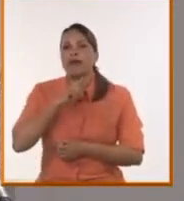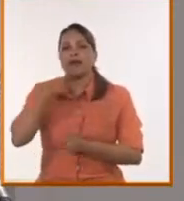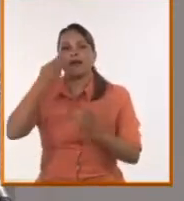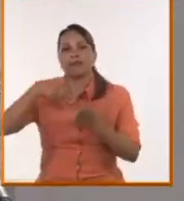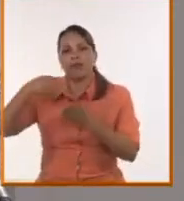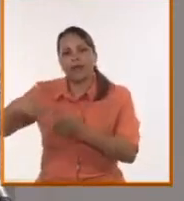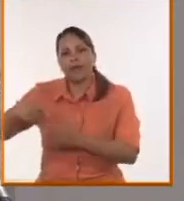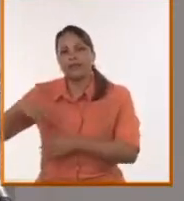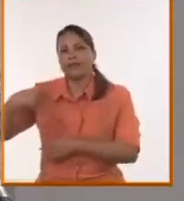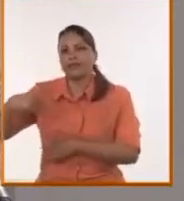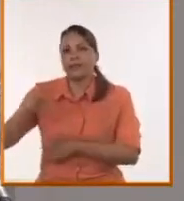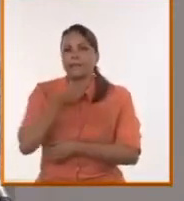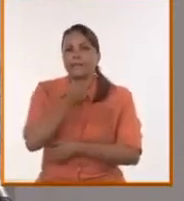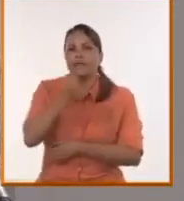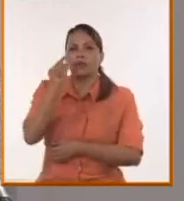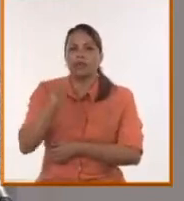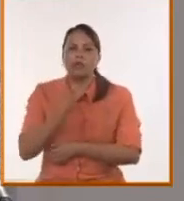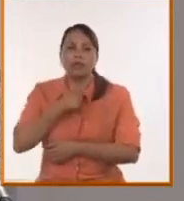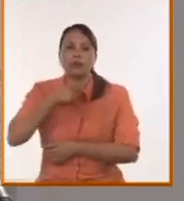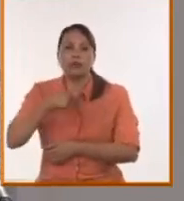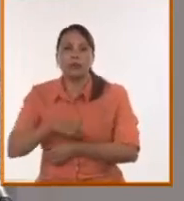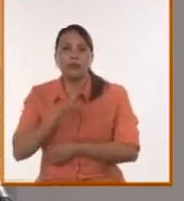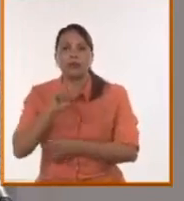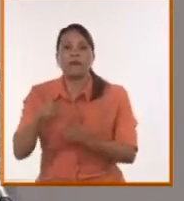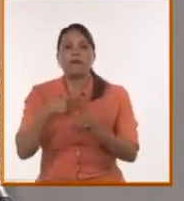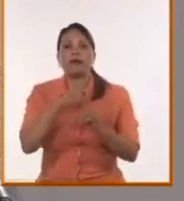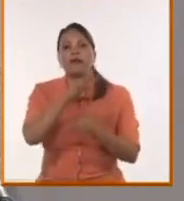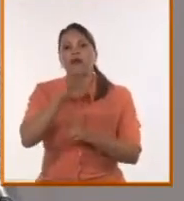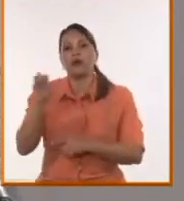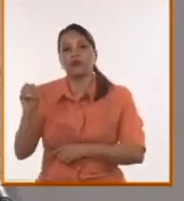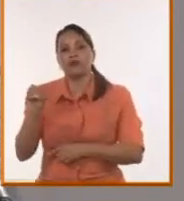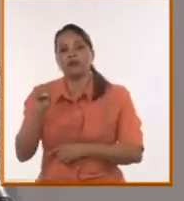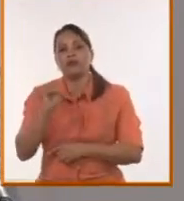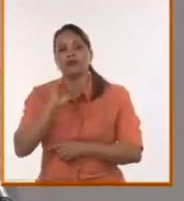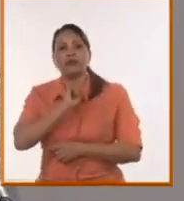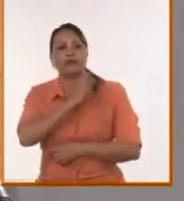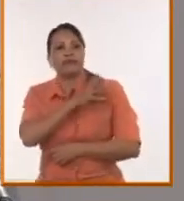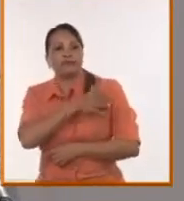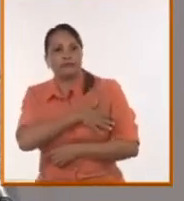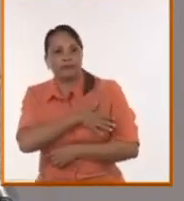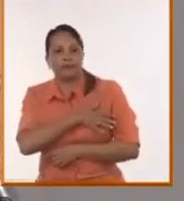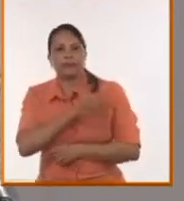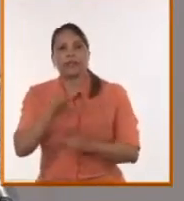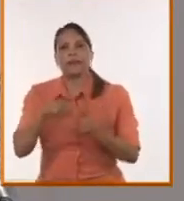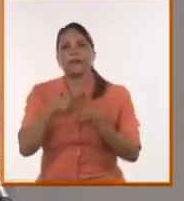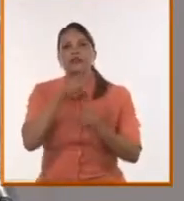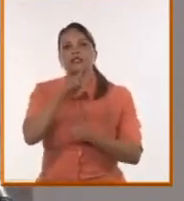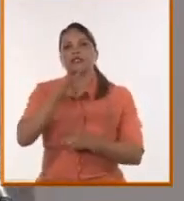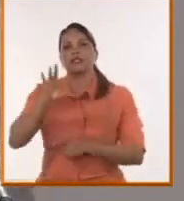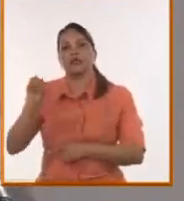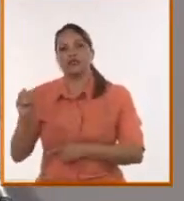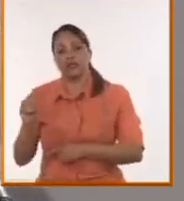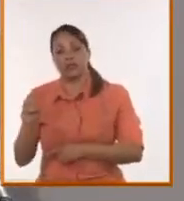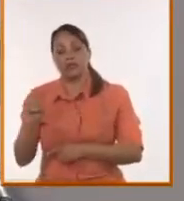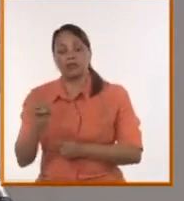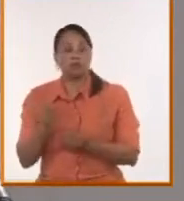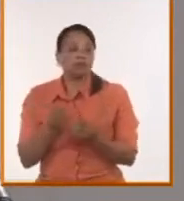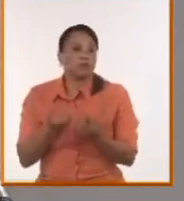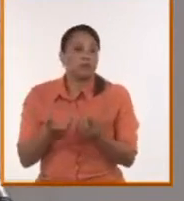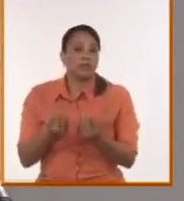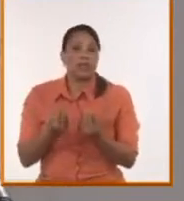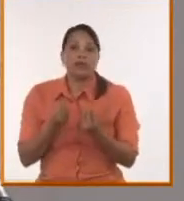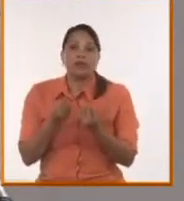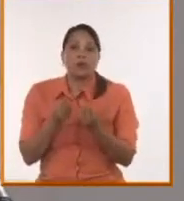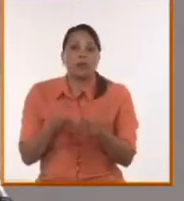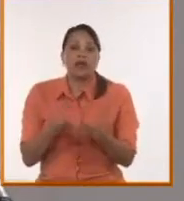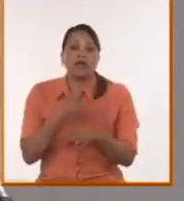sistemático de periodistas, por ejemplo, en Irak más de 400, en Gaza a día de hoy más de 180. Es normal que a nosotros no nos